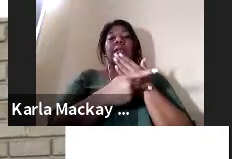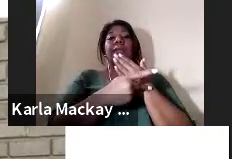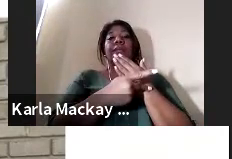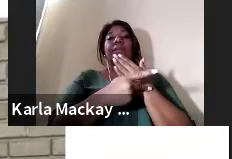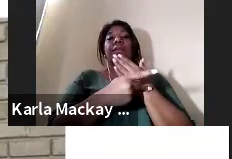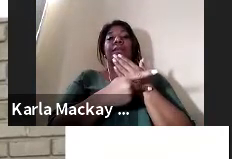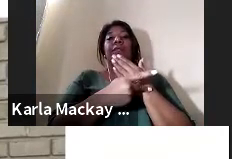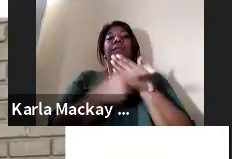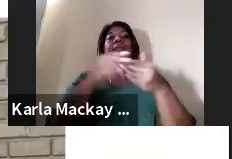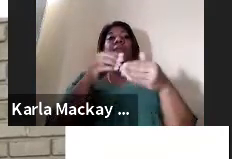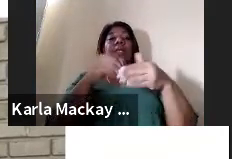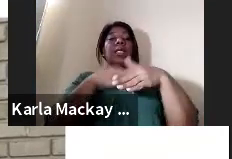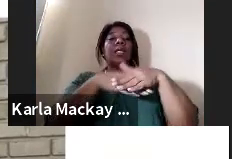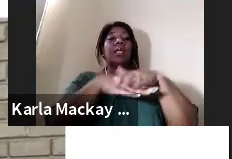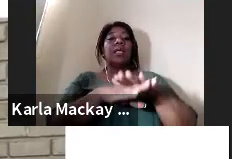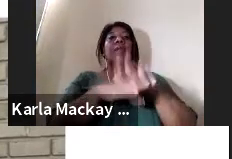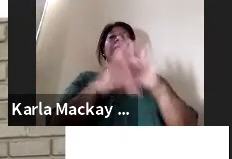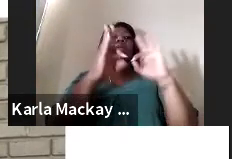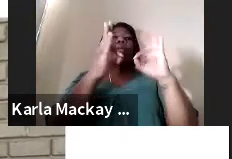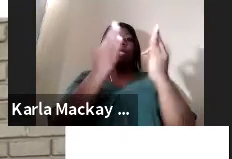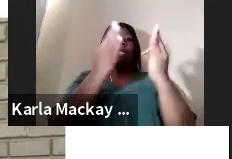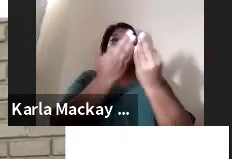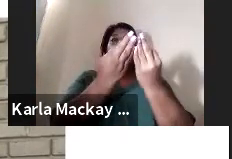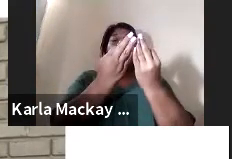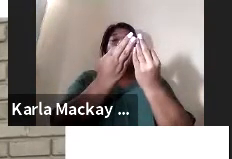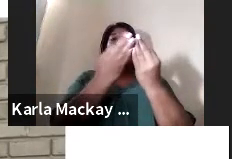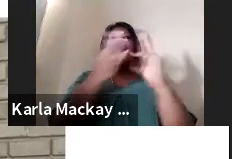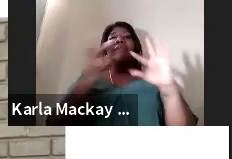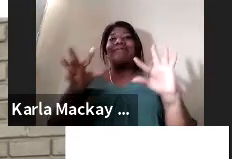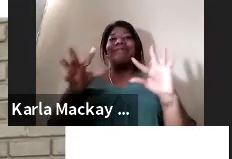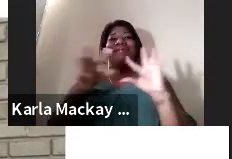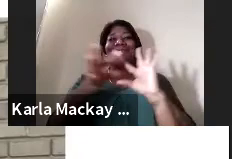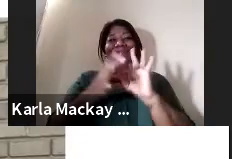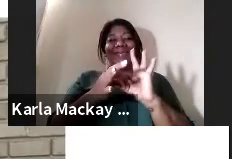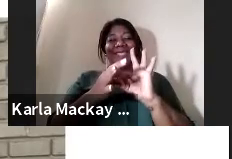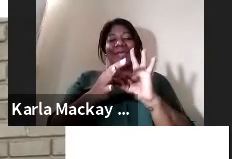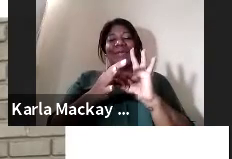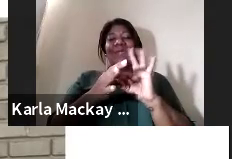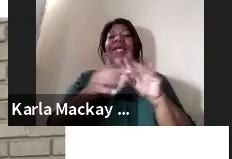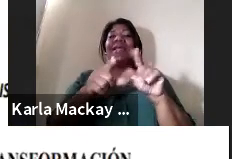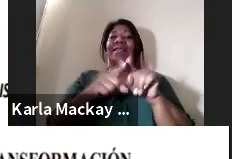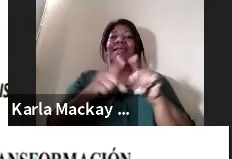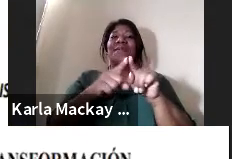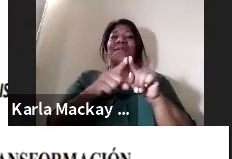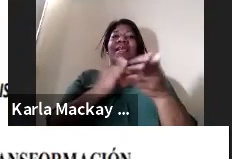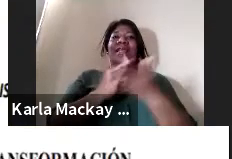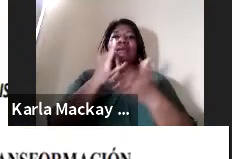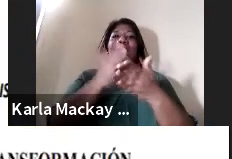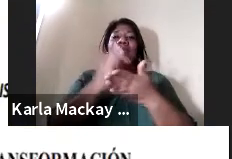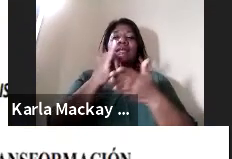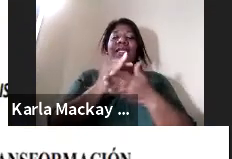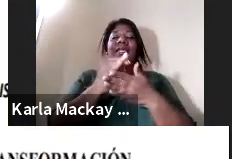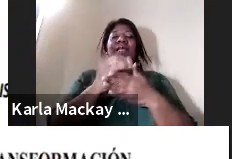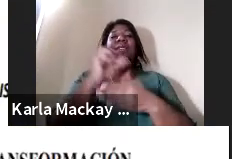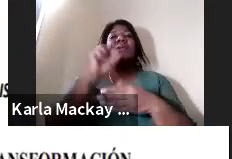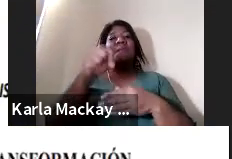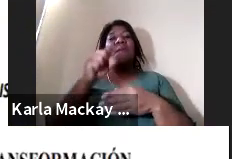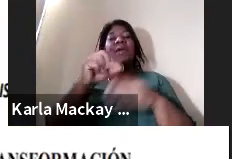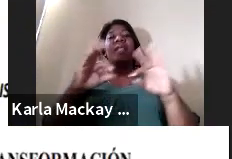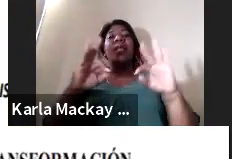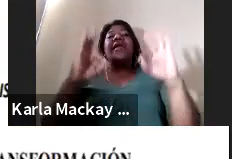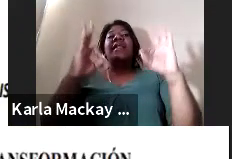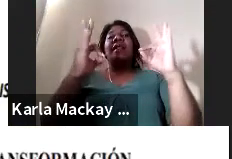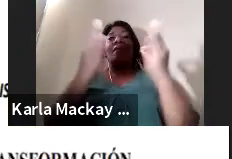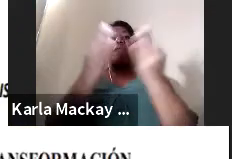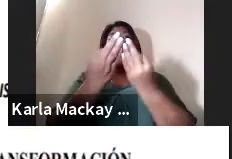incluyente permita que la familia se une entonces la investigación busca esa unión también a través de este proyecto ¿qué hemos logrado? mira